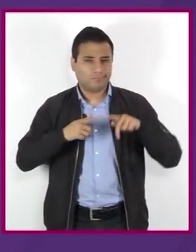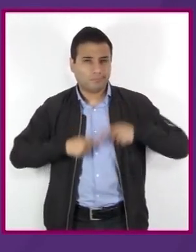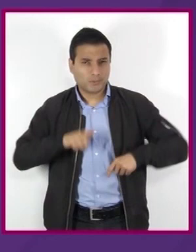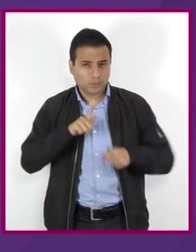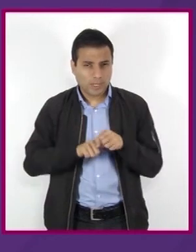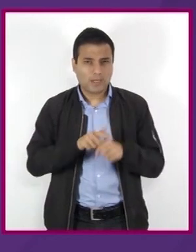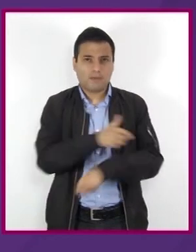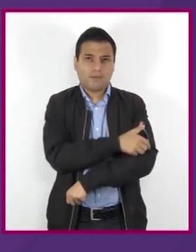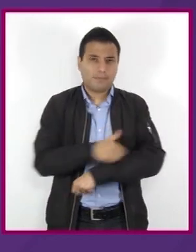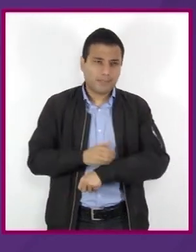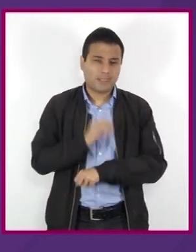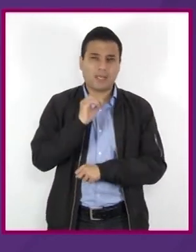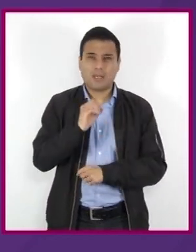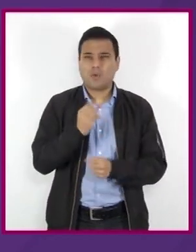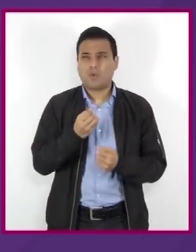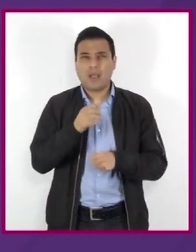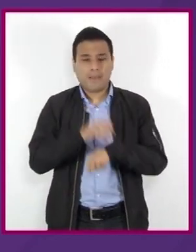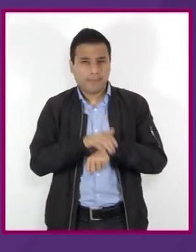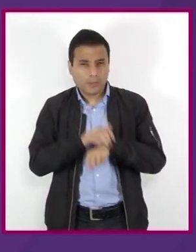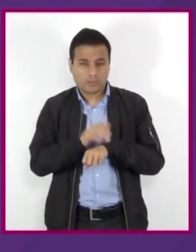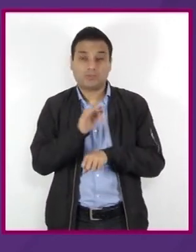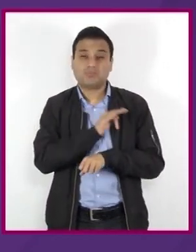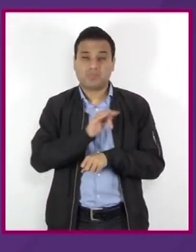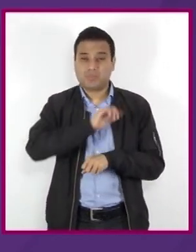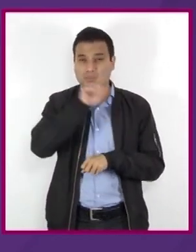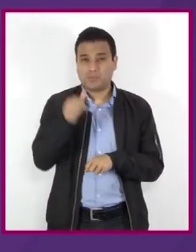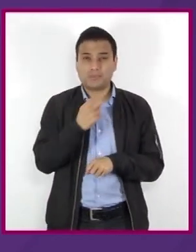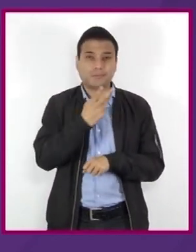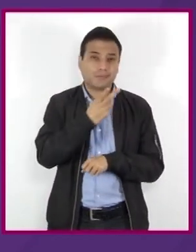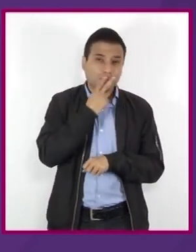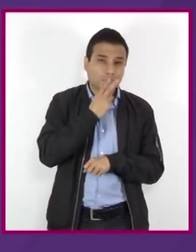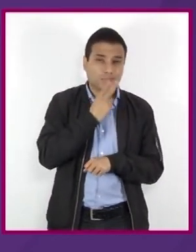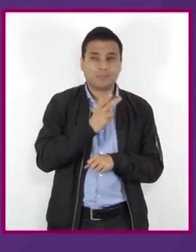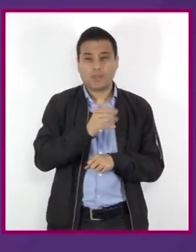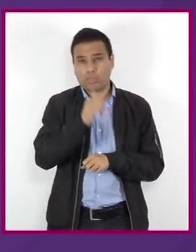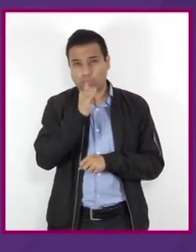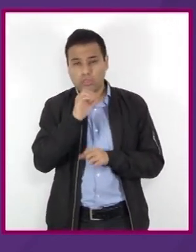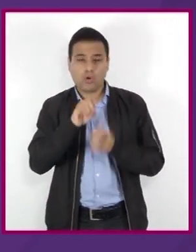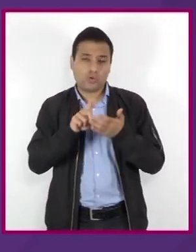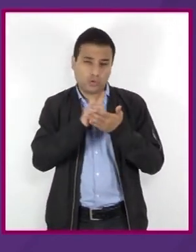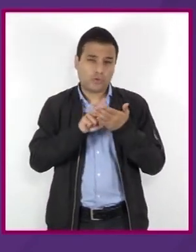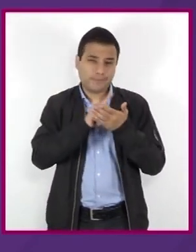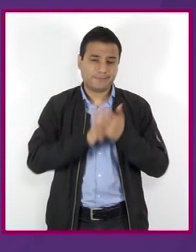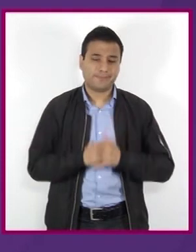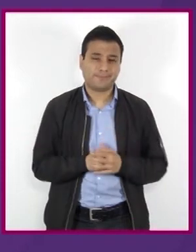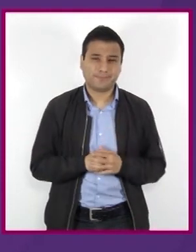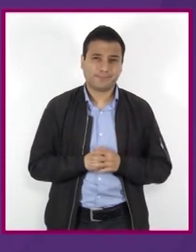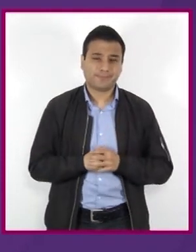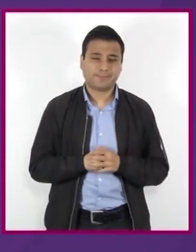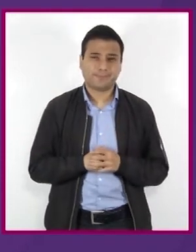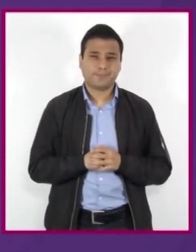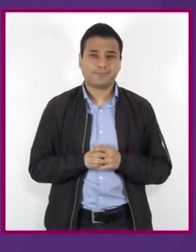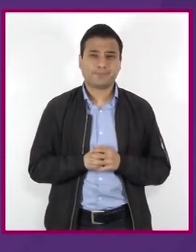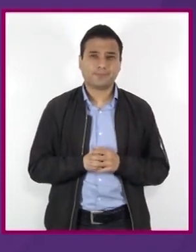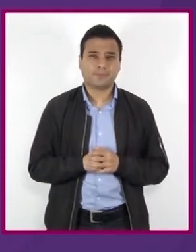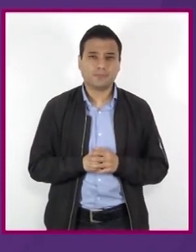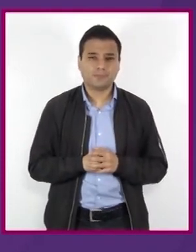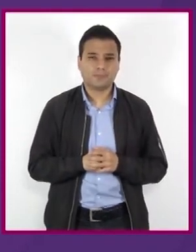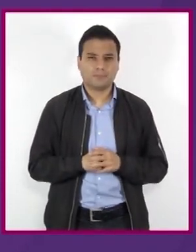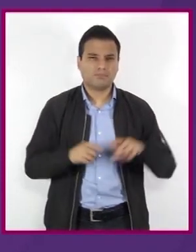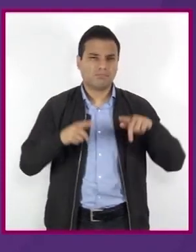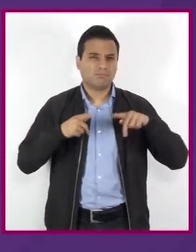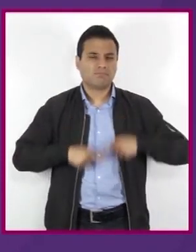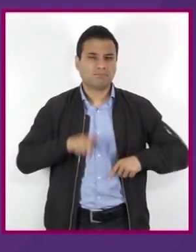nos pueden llevar a consumir cigarros, bebidas alcohólicas o alguna droga ilícita. Los factores